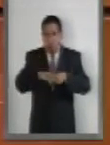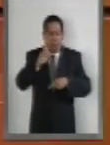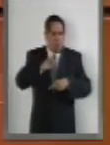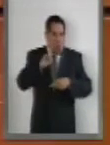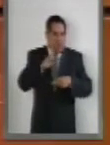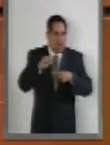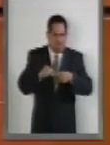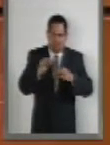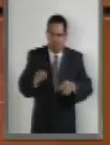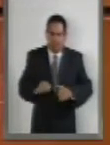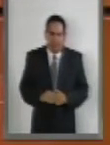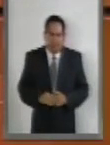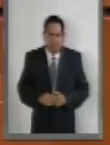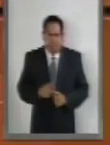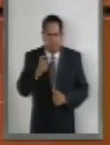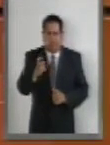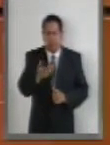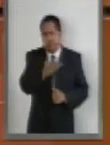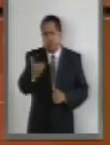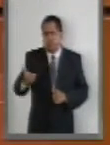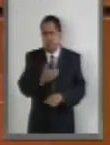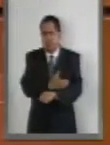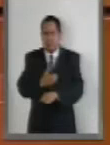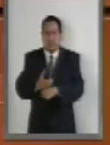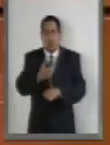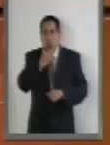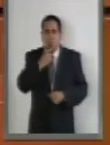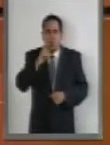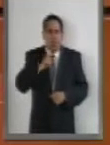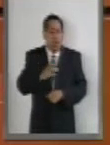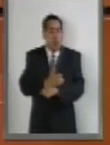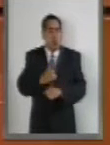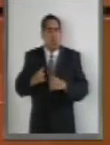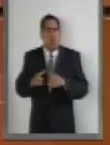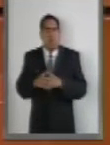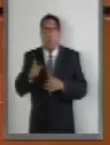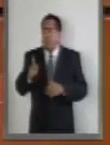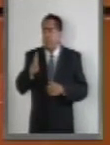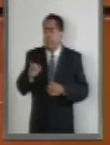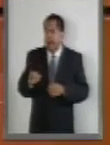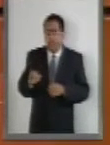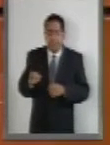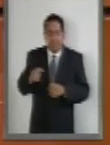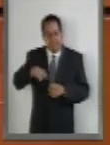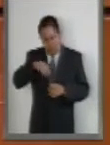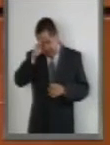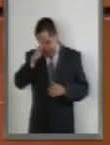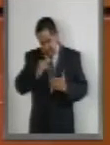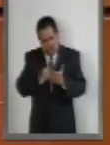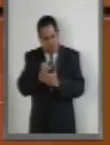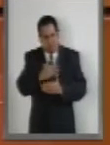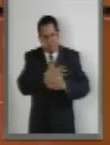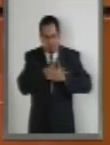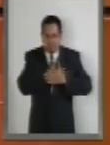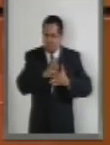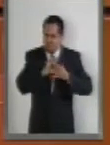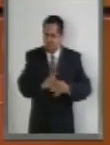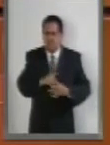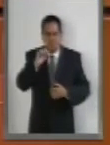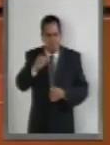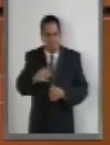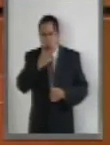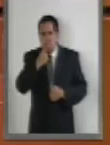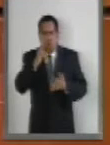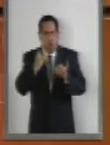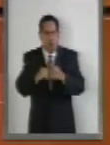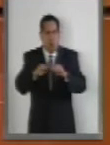Por ello, compañeras y compañeros, en el Grupo Parlamentario del PRI refrendamos nuestro compromiso con la equidad e igualdad de